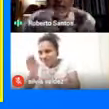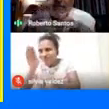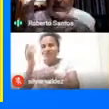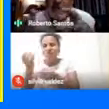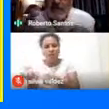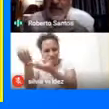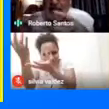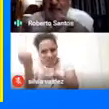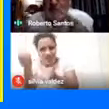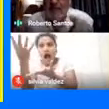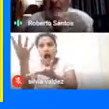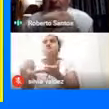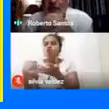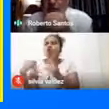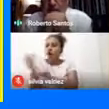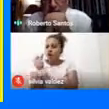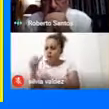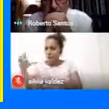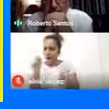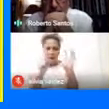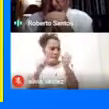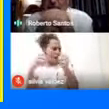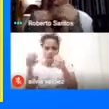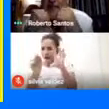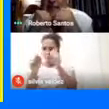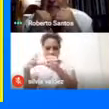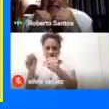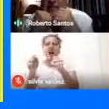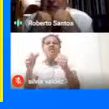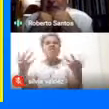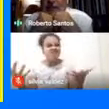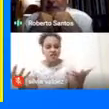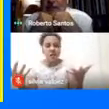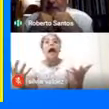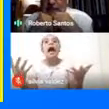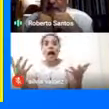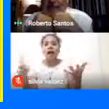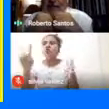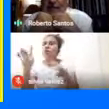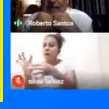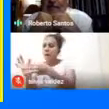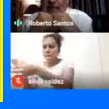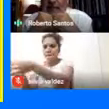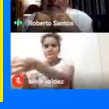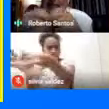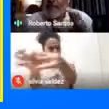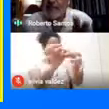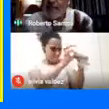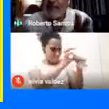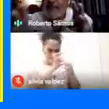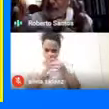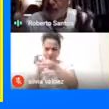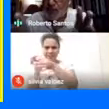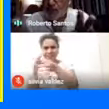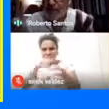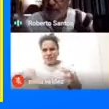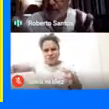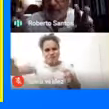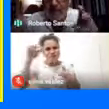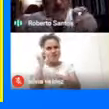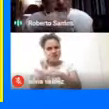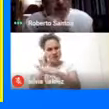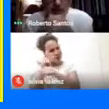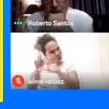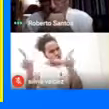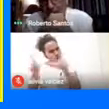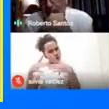Logré hacer Una identificación De Las conexiones Que había De estas iglesias Como lugares